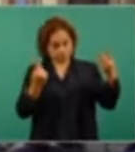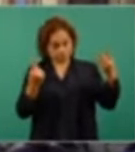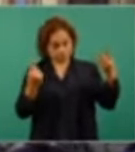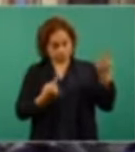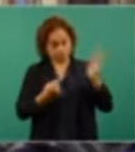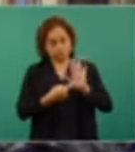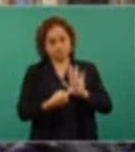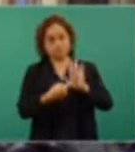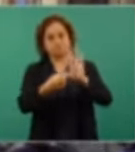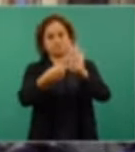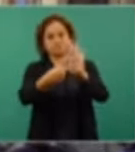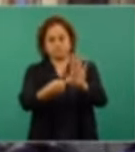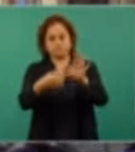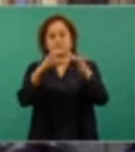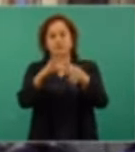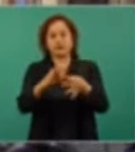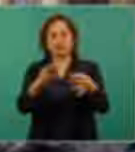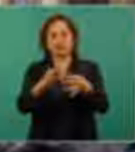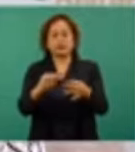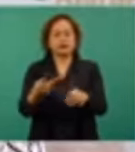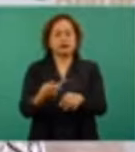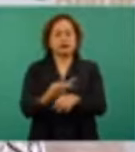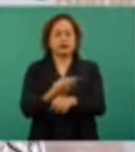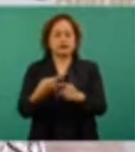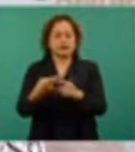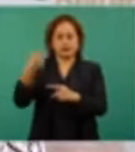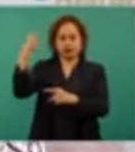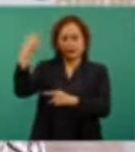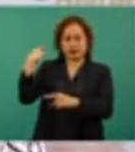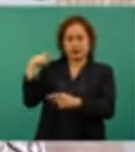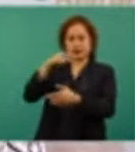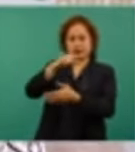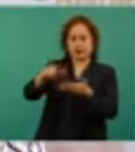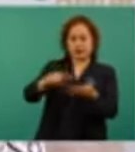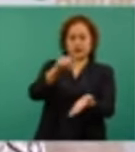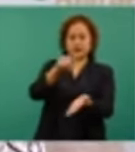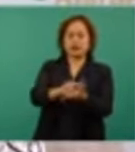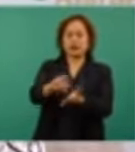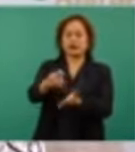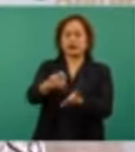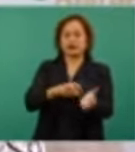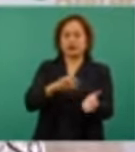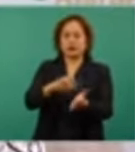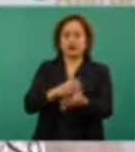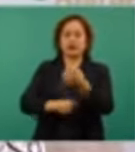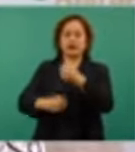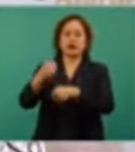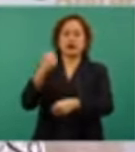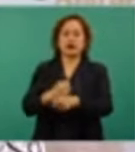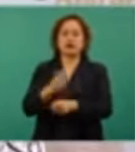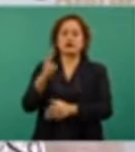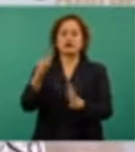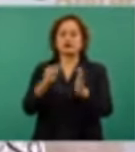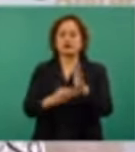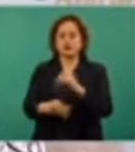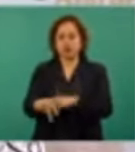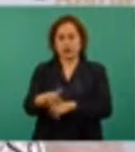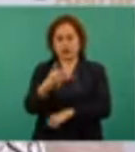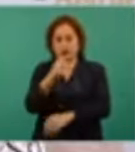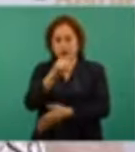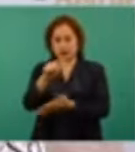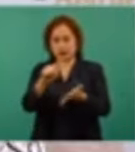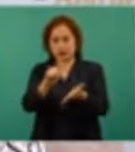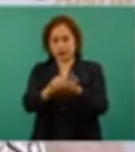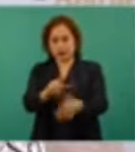descripciones de lo que fue la reforma energética de 2013. En